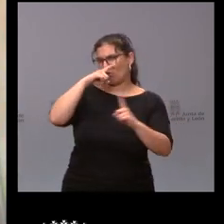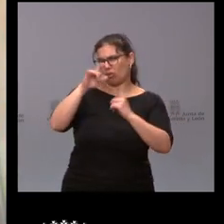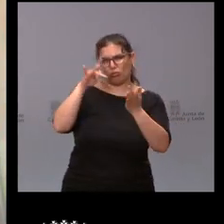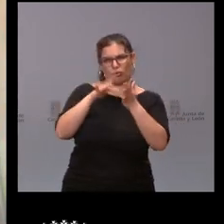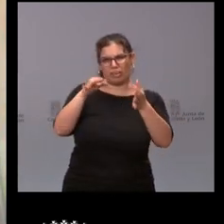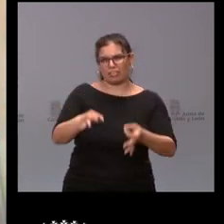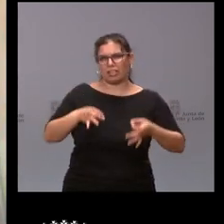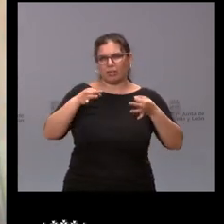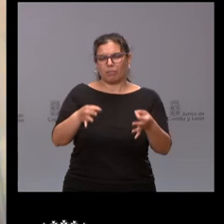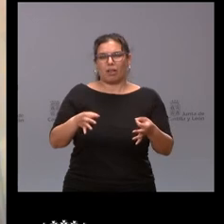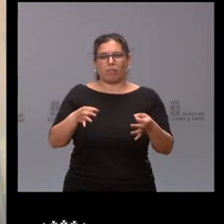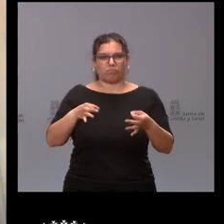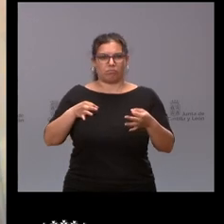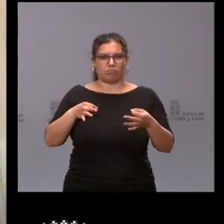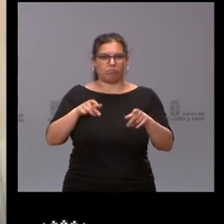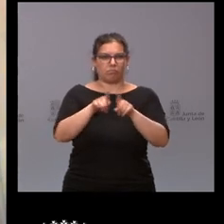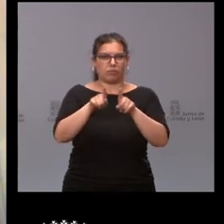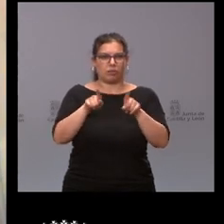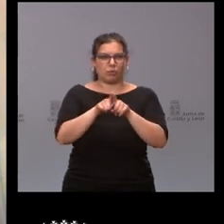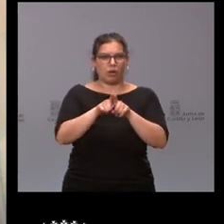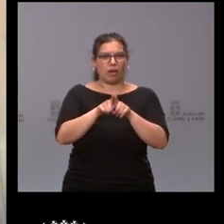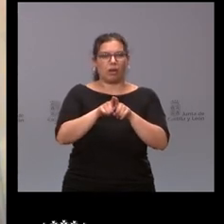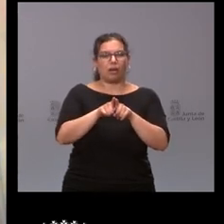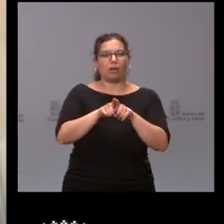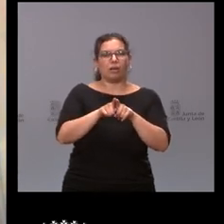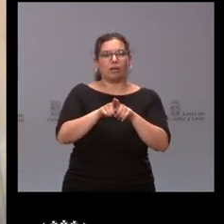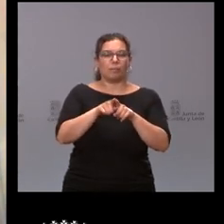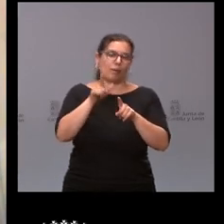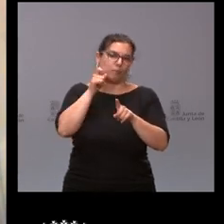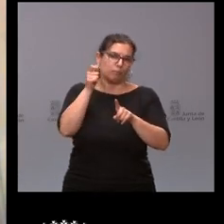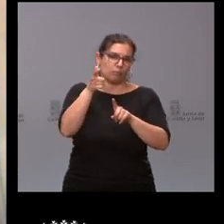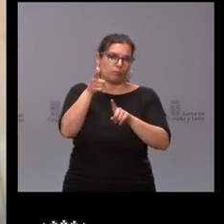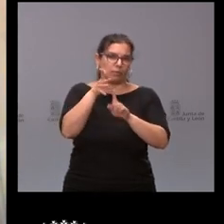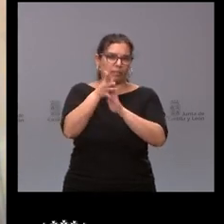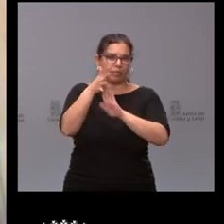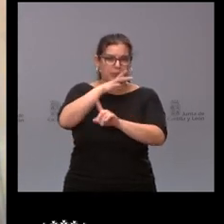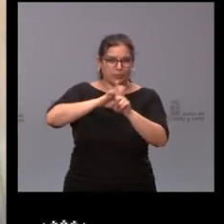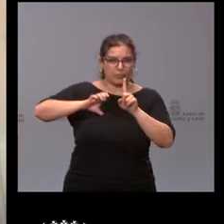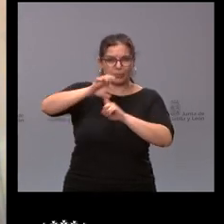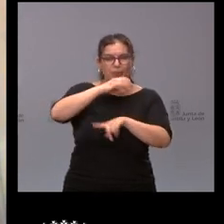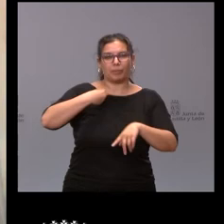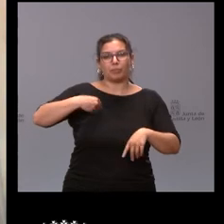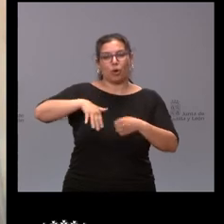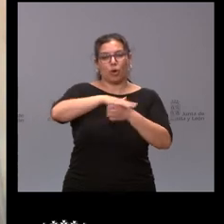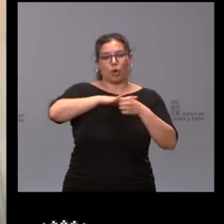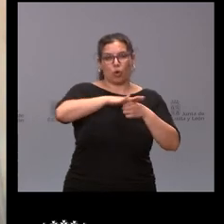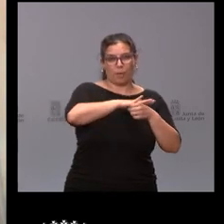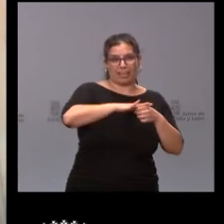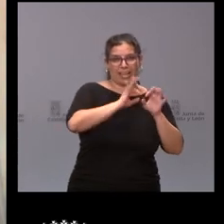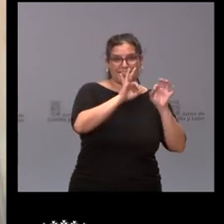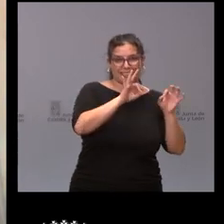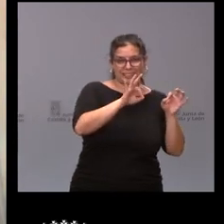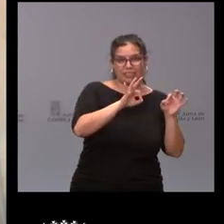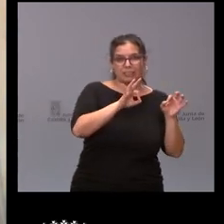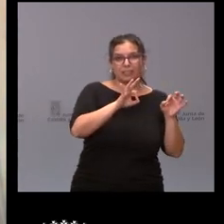nuevo encontronazo en el puerto de Pinos por contextualizar el territorio de la comarca de Bavia es decir de León de Castilla y León